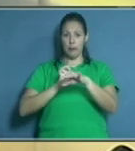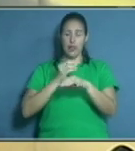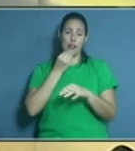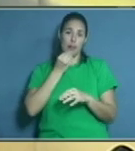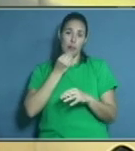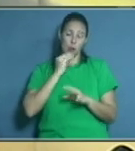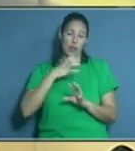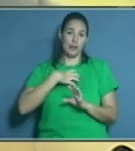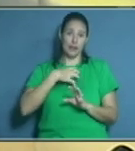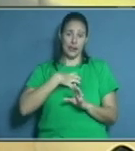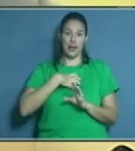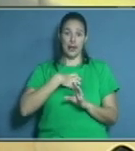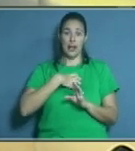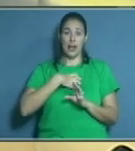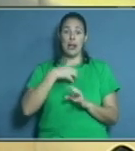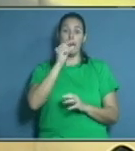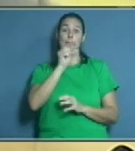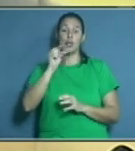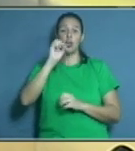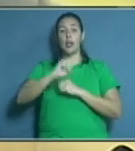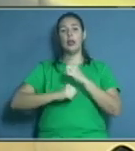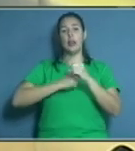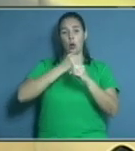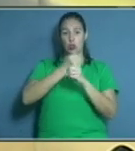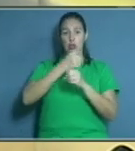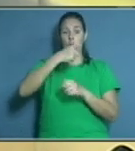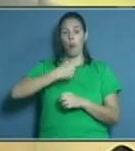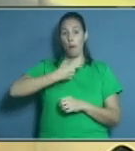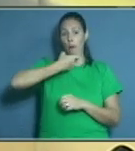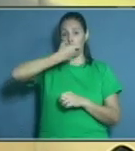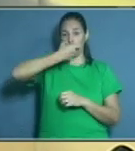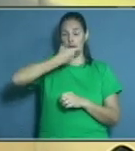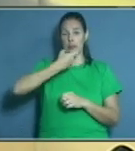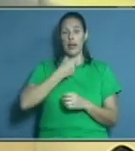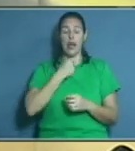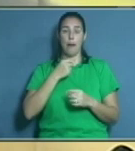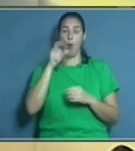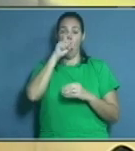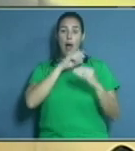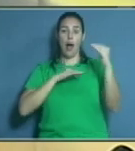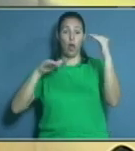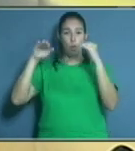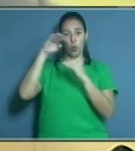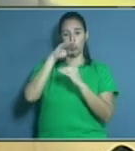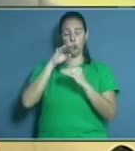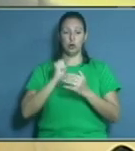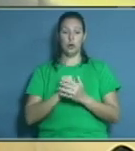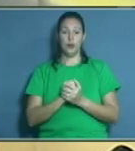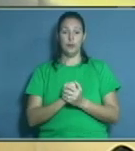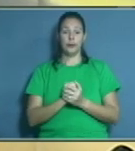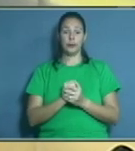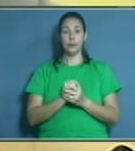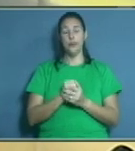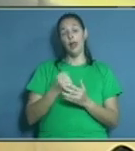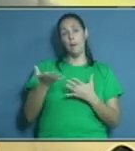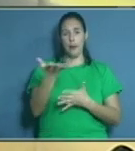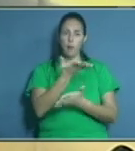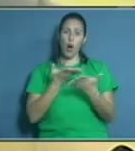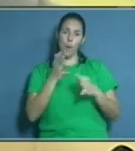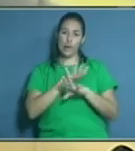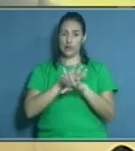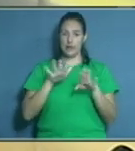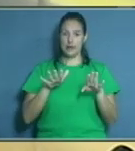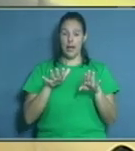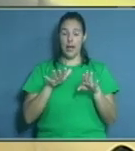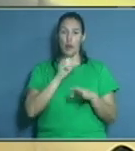ar el uso de prótesis dentales, sobre todo en adultos mayores, vamos a compartir ya con nuestros televident